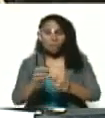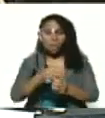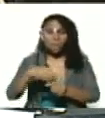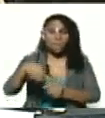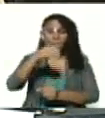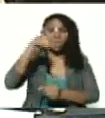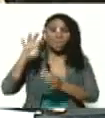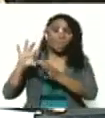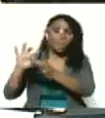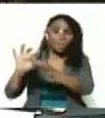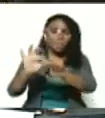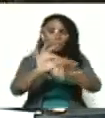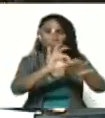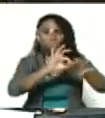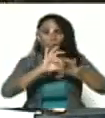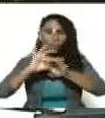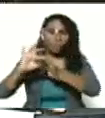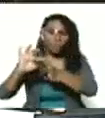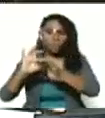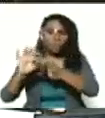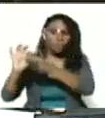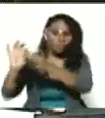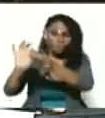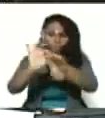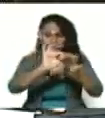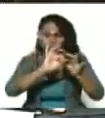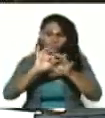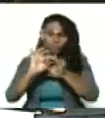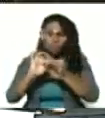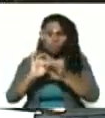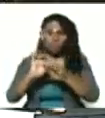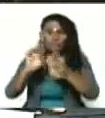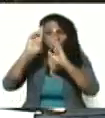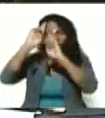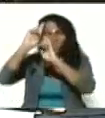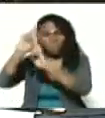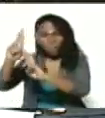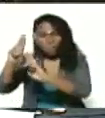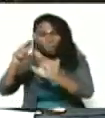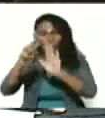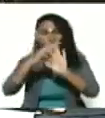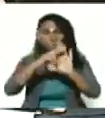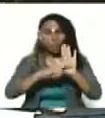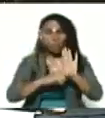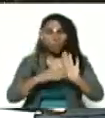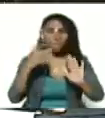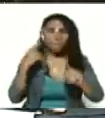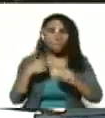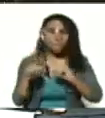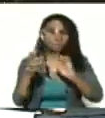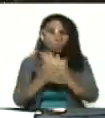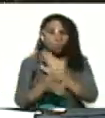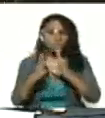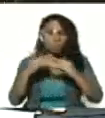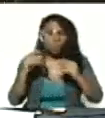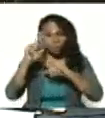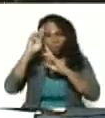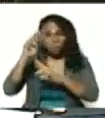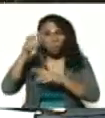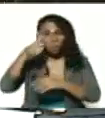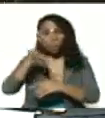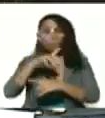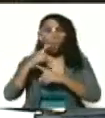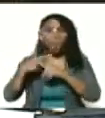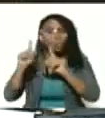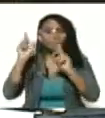unitario unitario de respeto a las normas pero sobre todo de respeto al pueblo fue otro de los temas